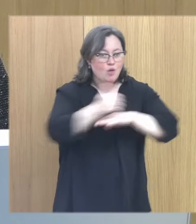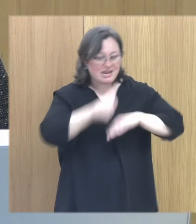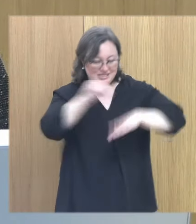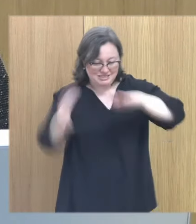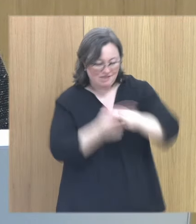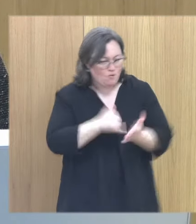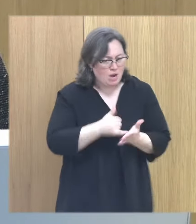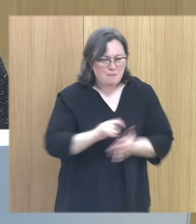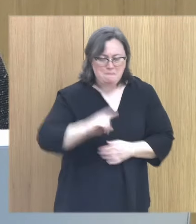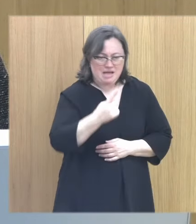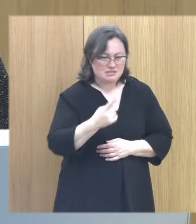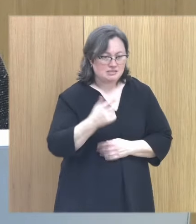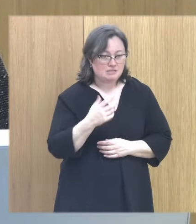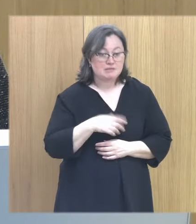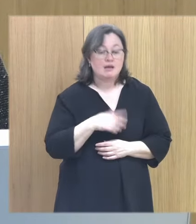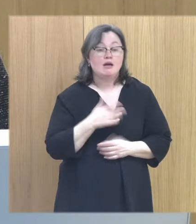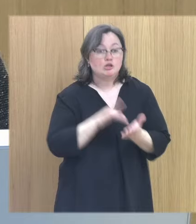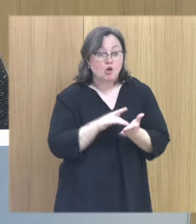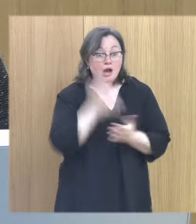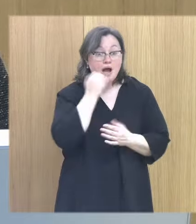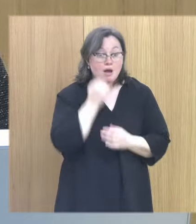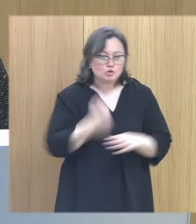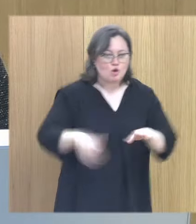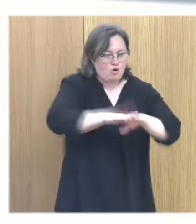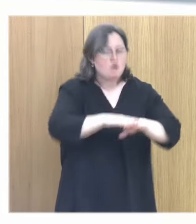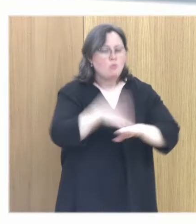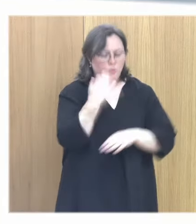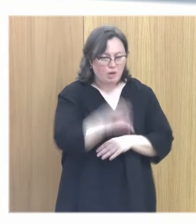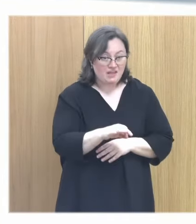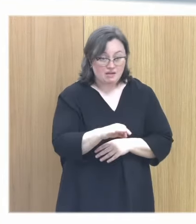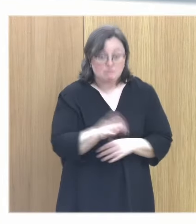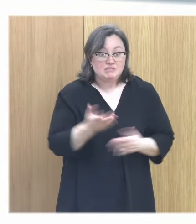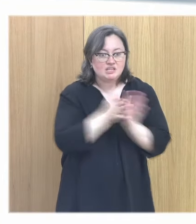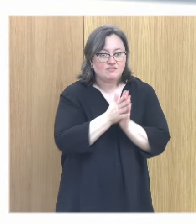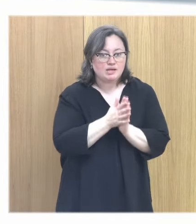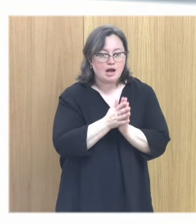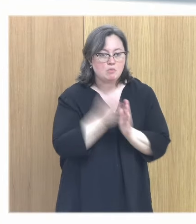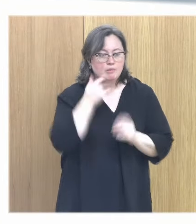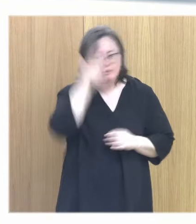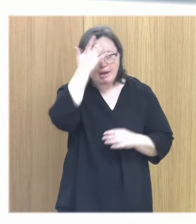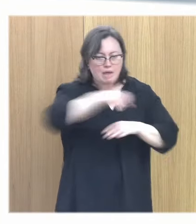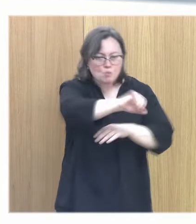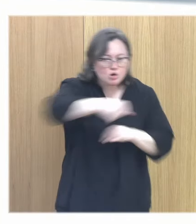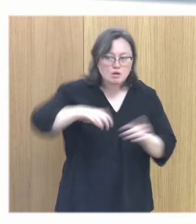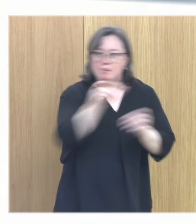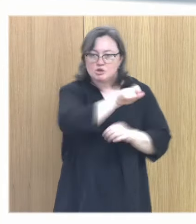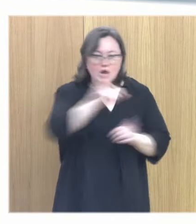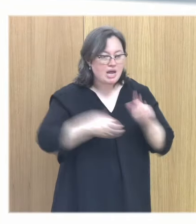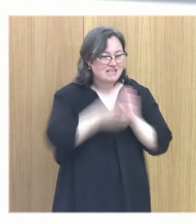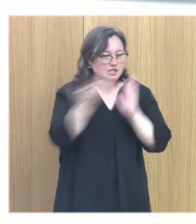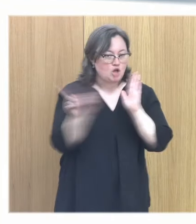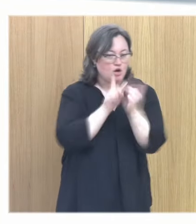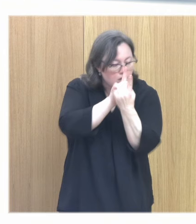vulnerables y los que más fácilmente es abusar del poder sobre ellos, es cogerles en un descampado, en un ascensor,